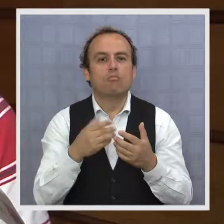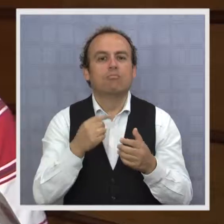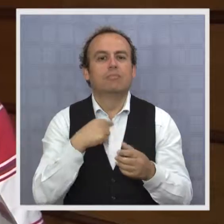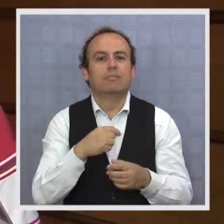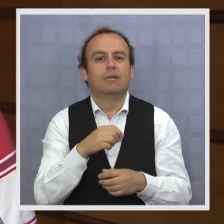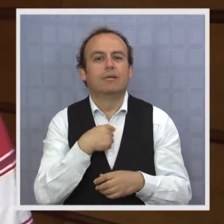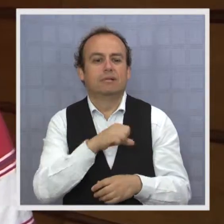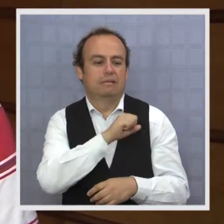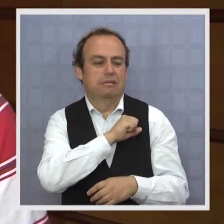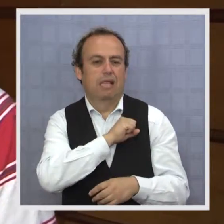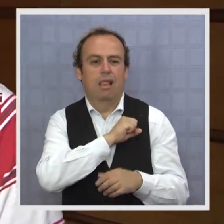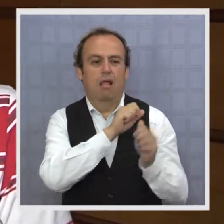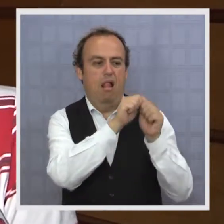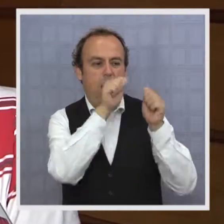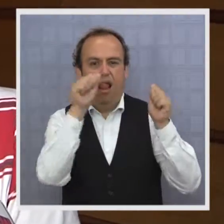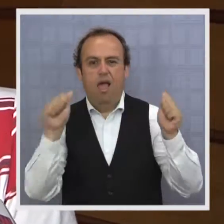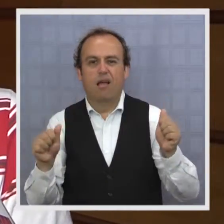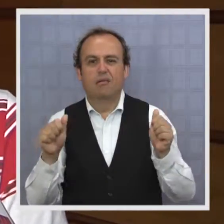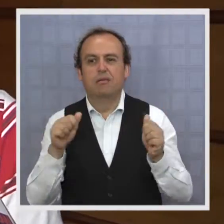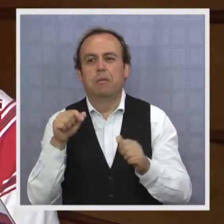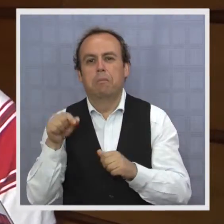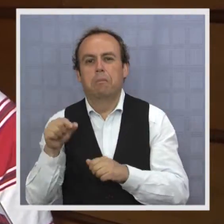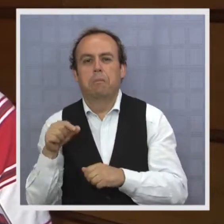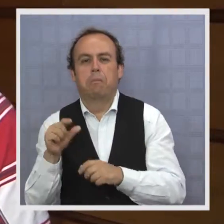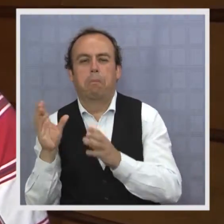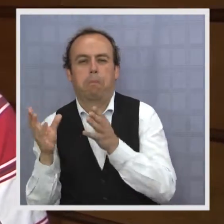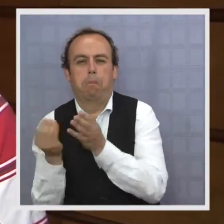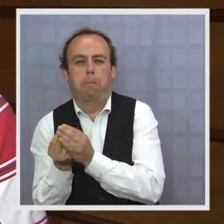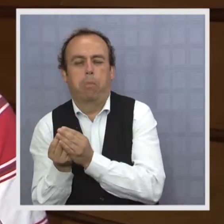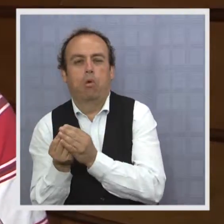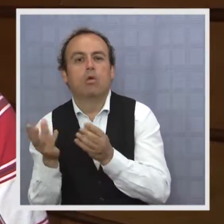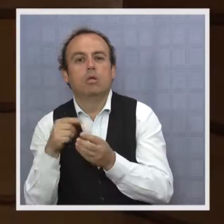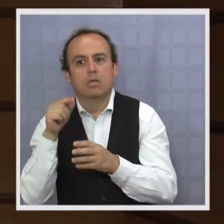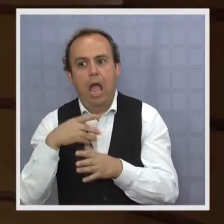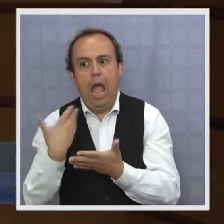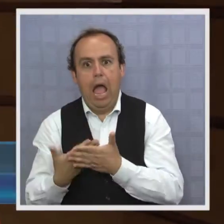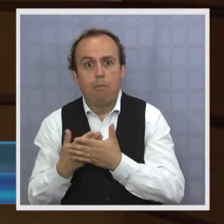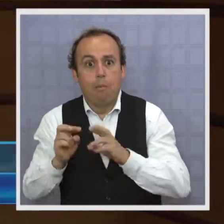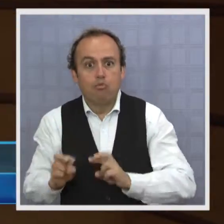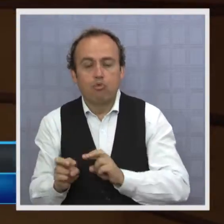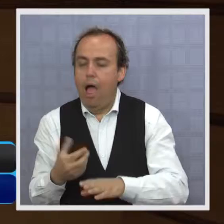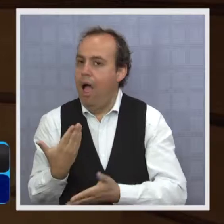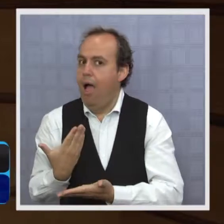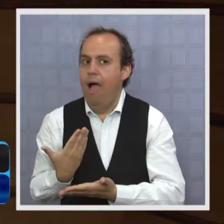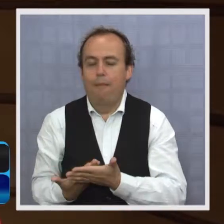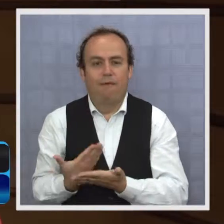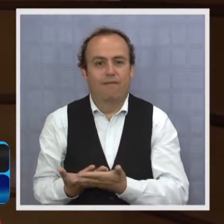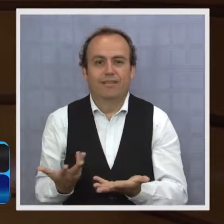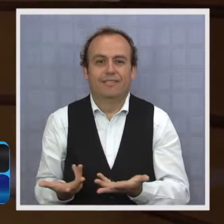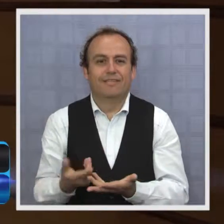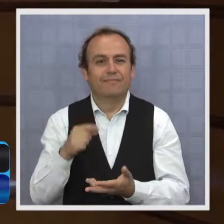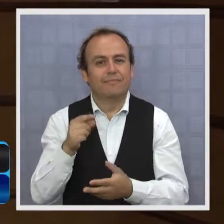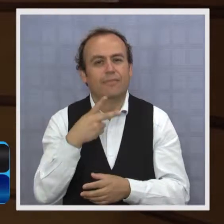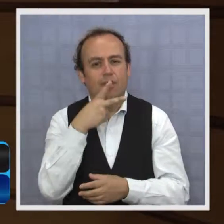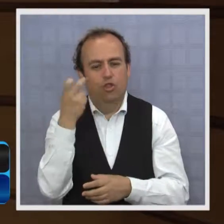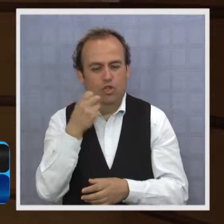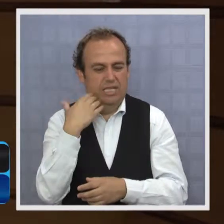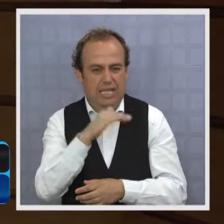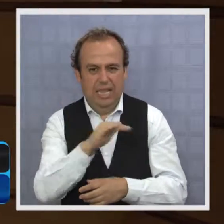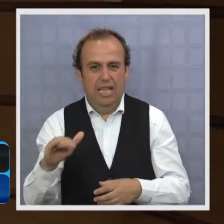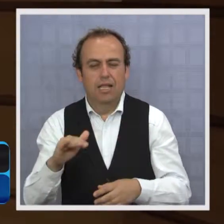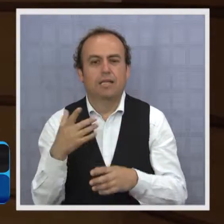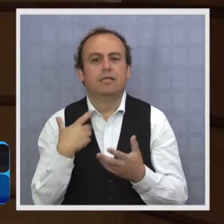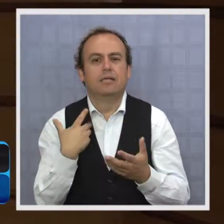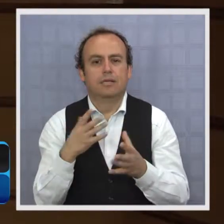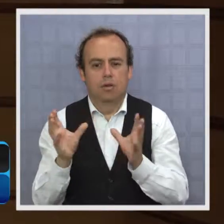del centro de Chile. Entonces por eso cuando se da una oportunidad hay que aprovecharla. Trabajaron alrededor de 200 niños en una liga de desafío